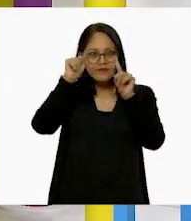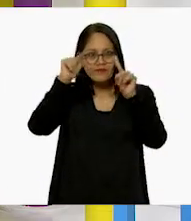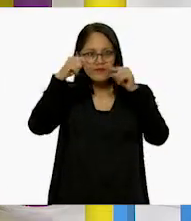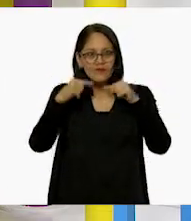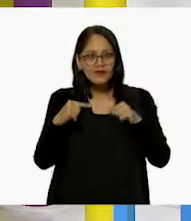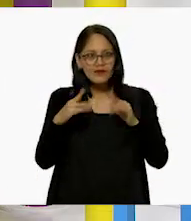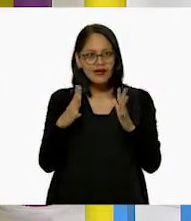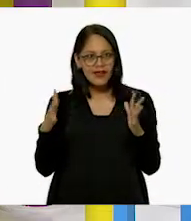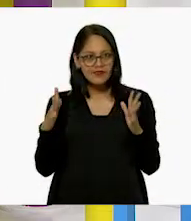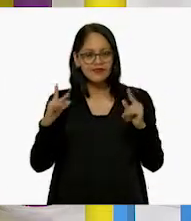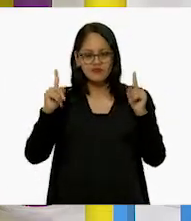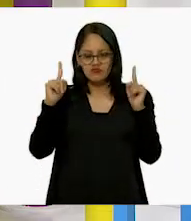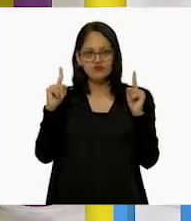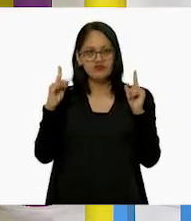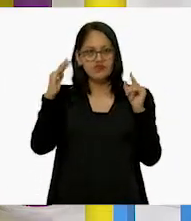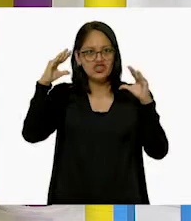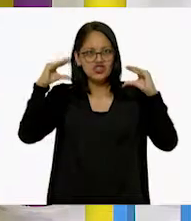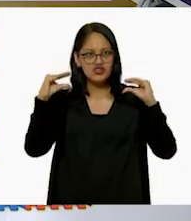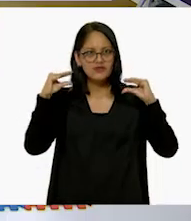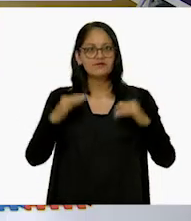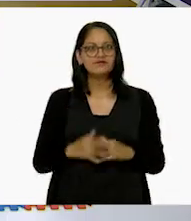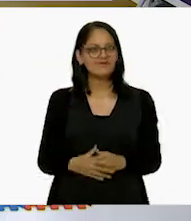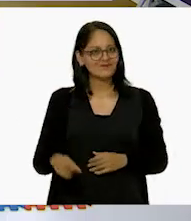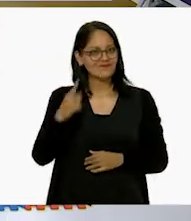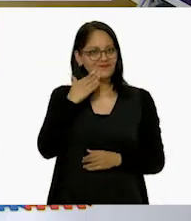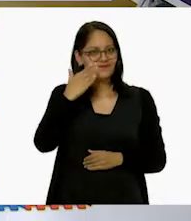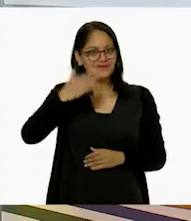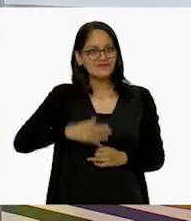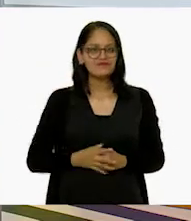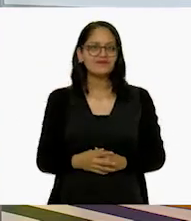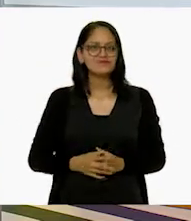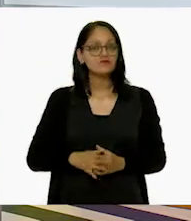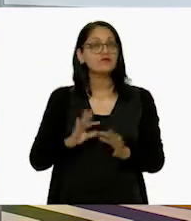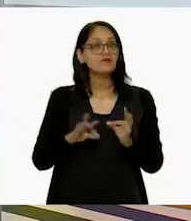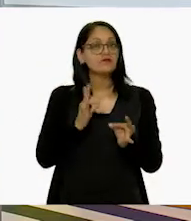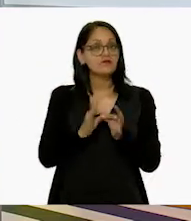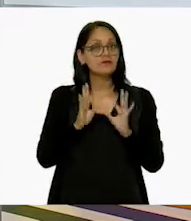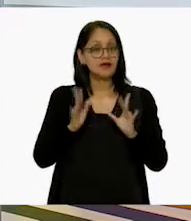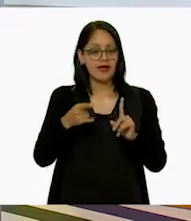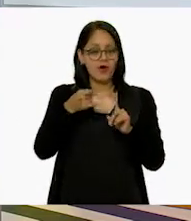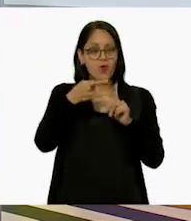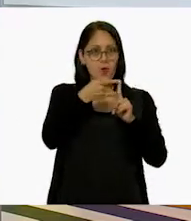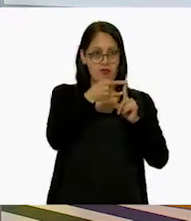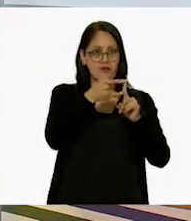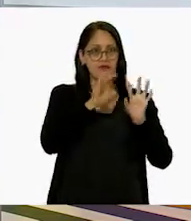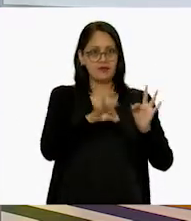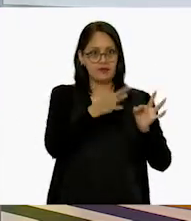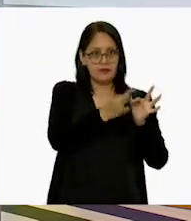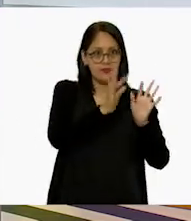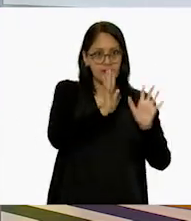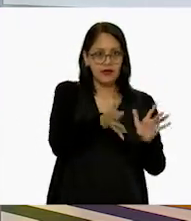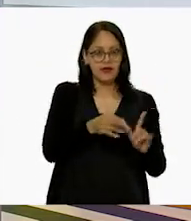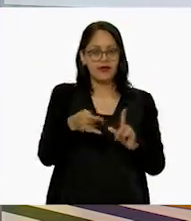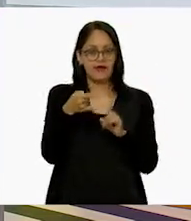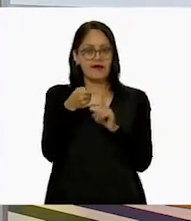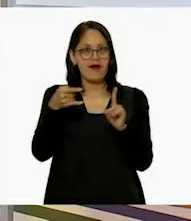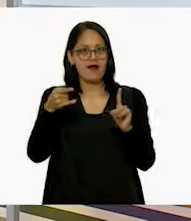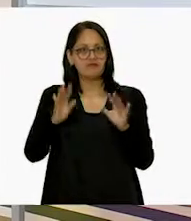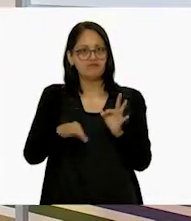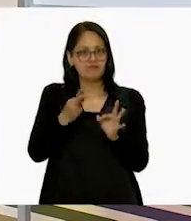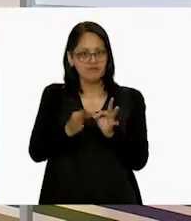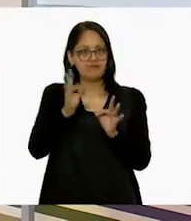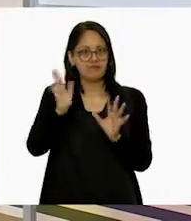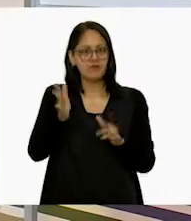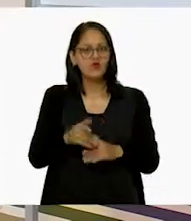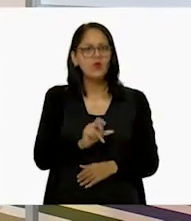grandes y dos más cortitos. Exacto. Bueno, entonces ya tenemos un cuadrado, ya tenemos un rectángulo.